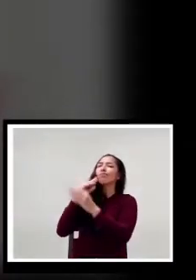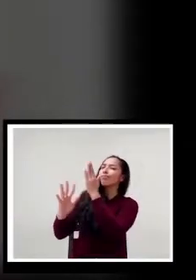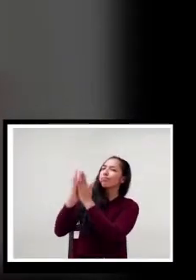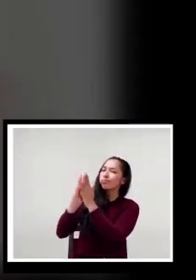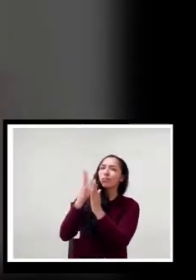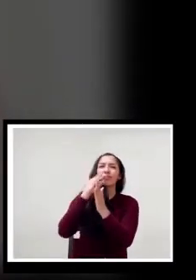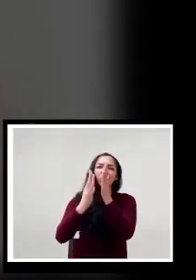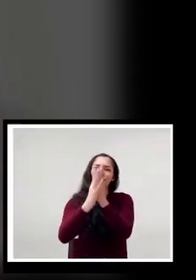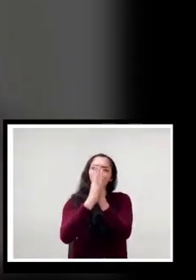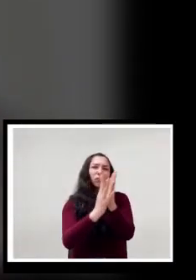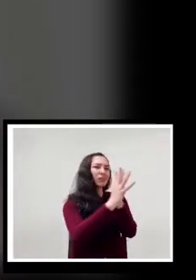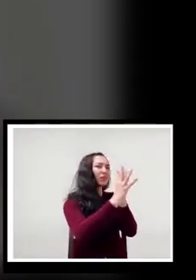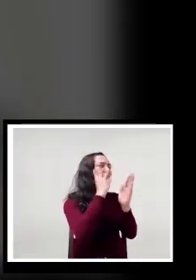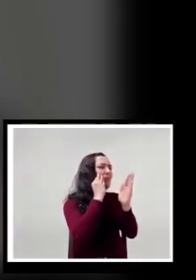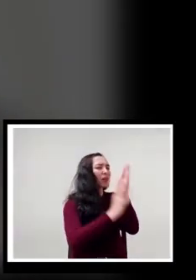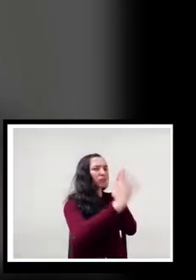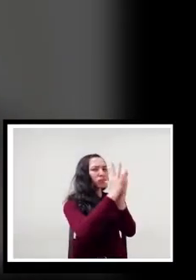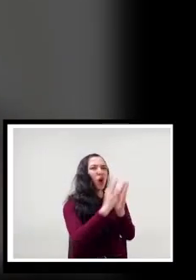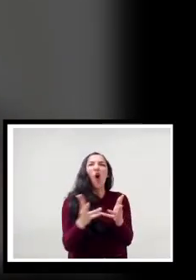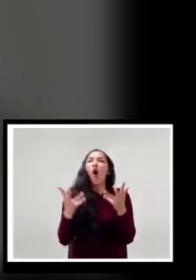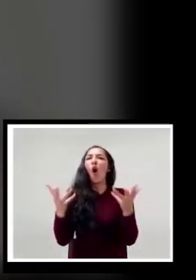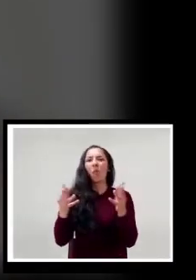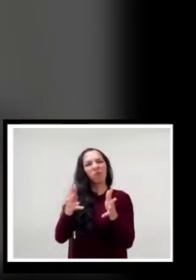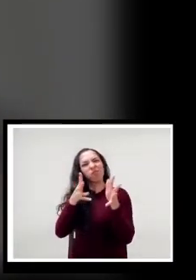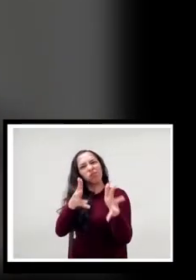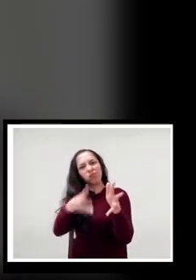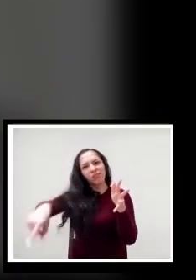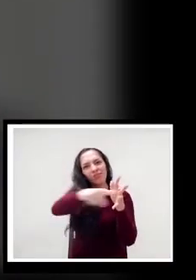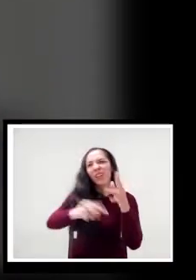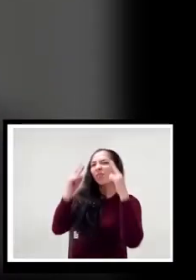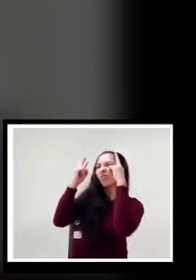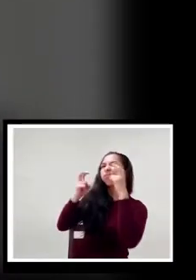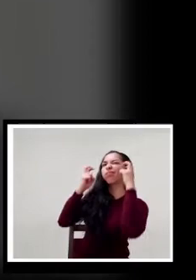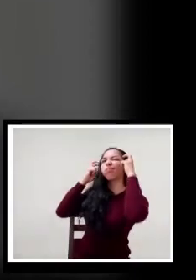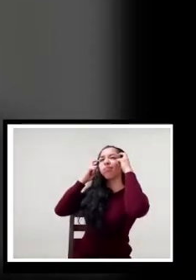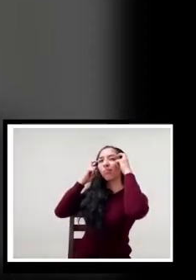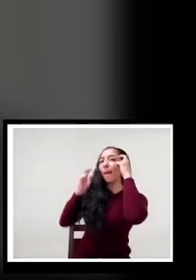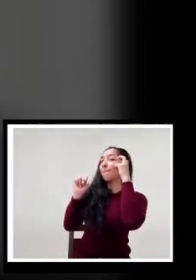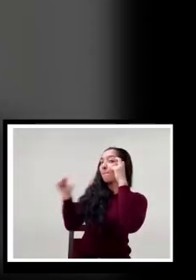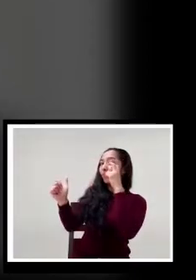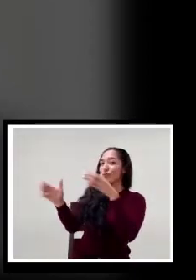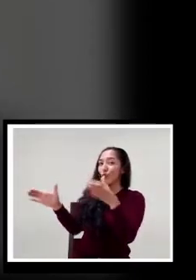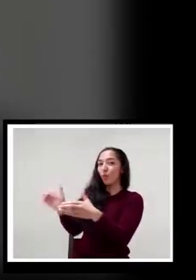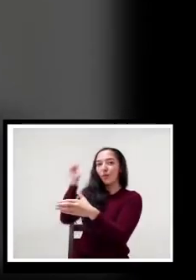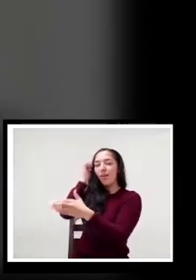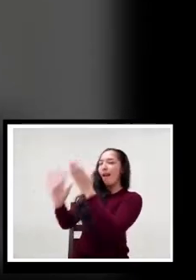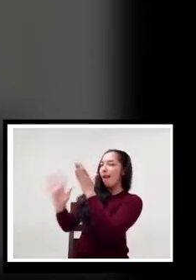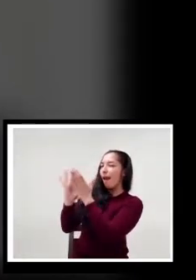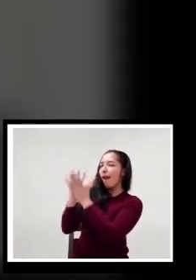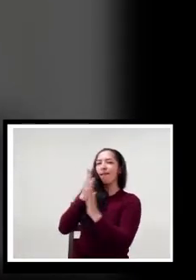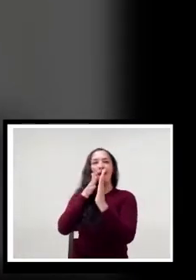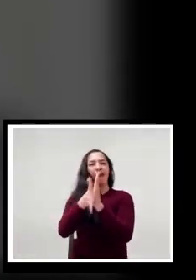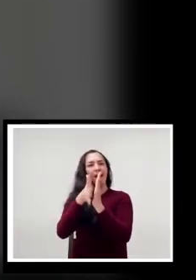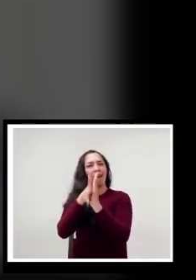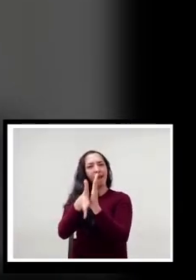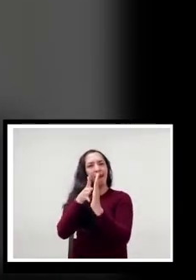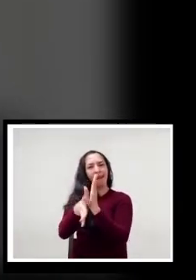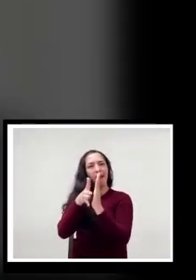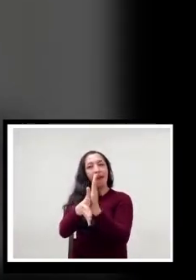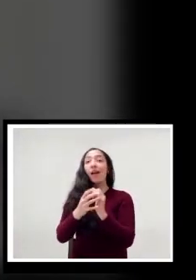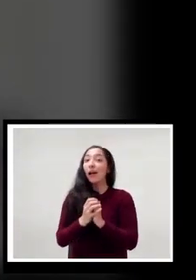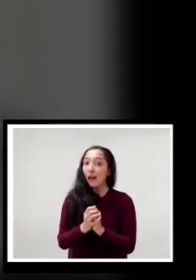docente como protagonista en la mediación del conocimiento a través de sus narrativas. También fue una oportunidad para